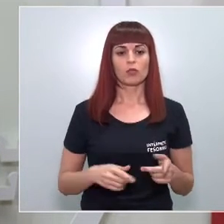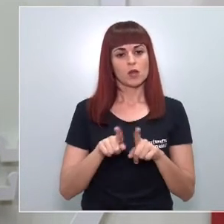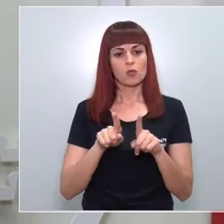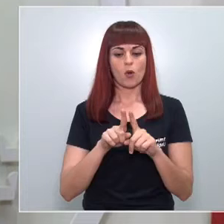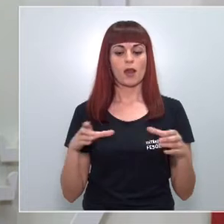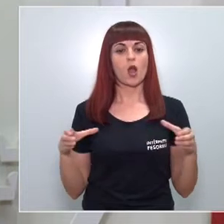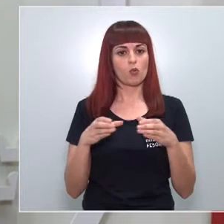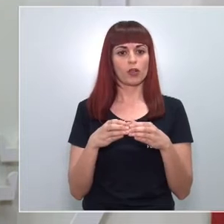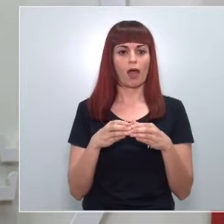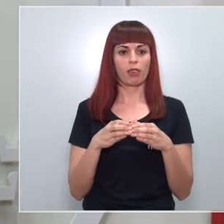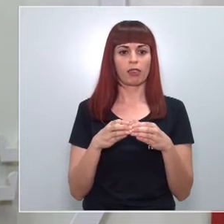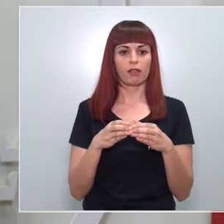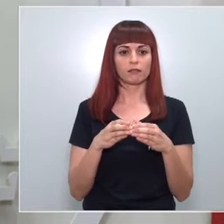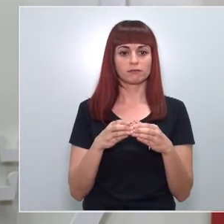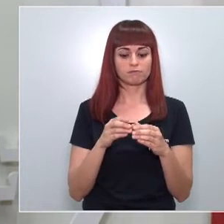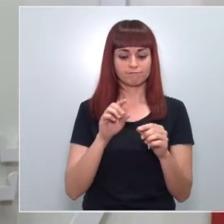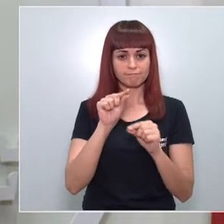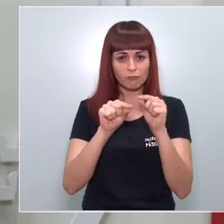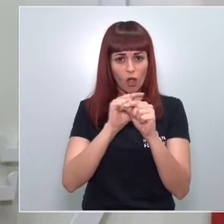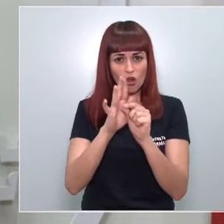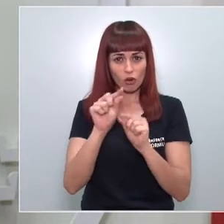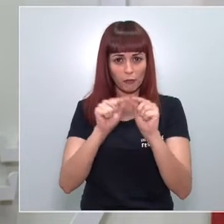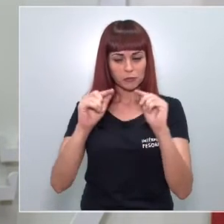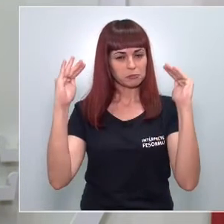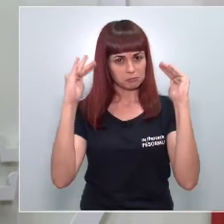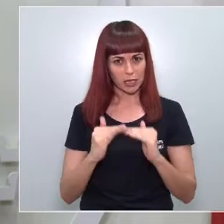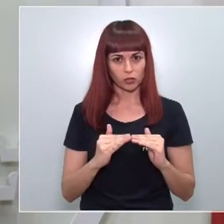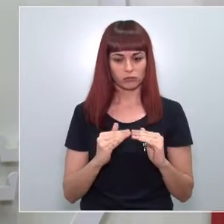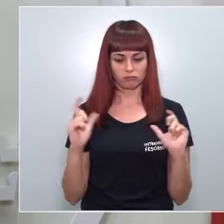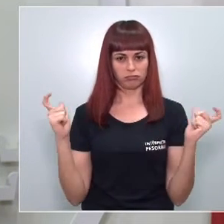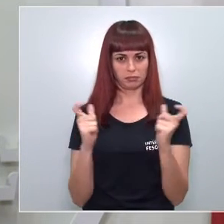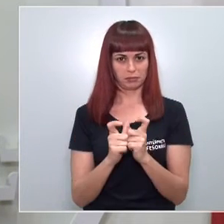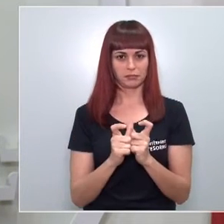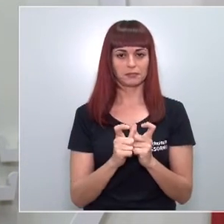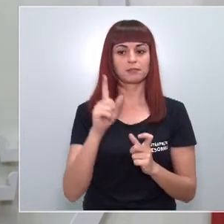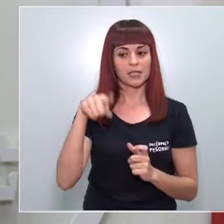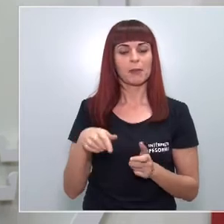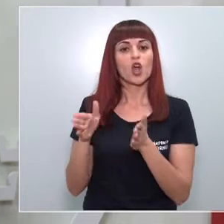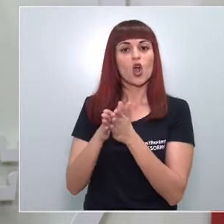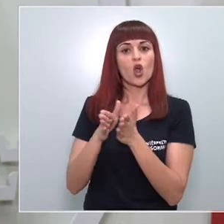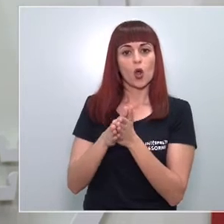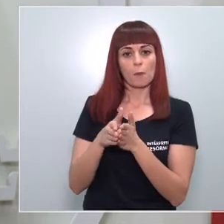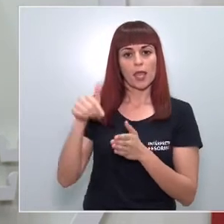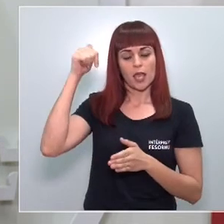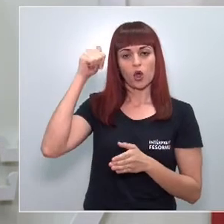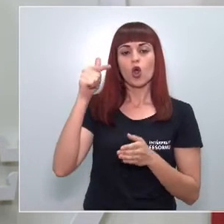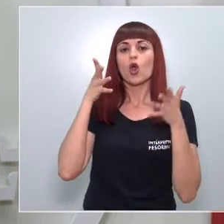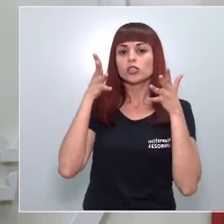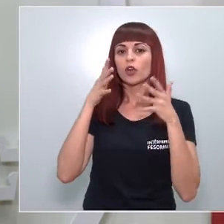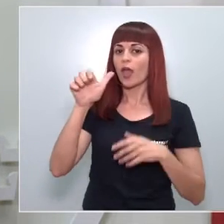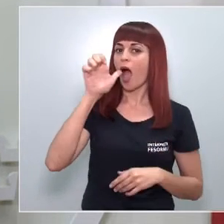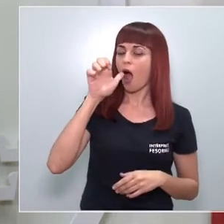comunidad con menor tasa de coronavirus de España. También lo hace mi compañero, el consejero de Agua, Agricultura,